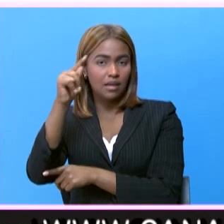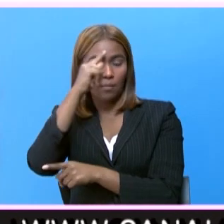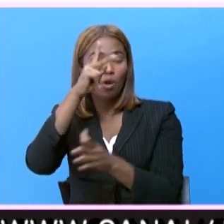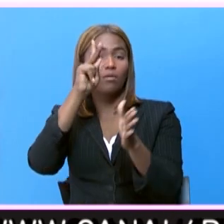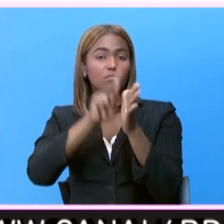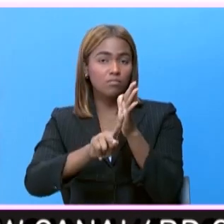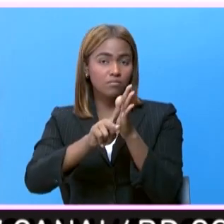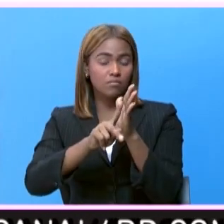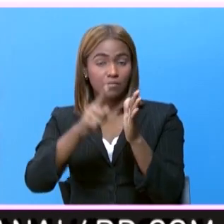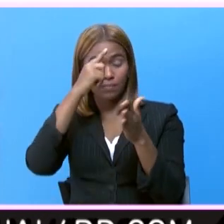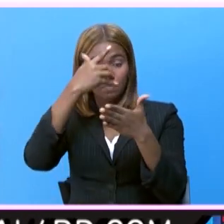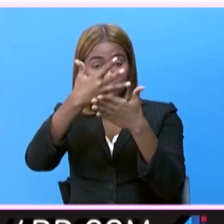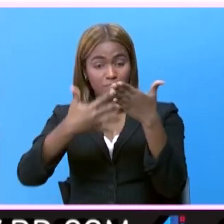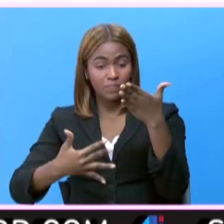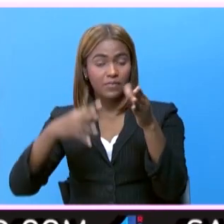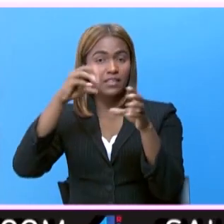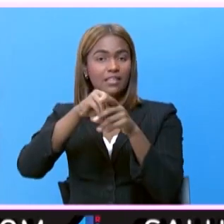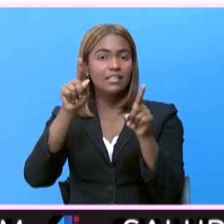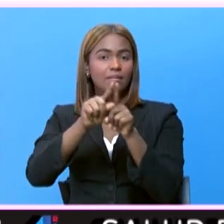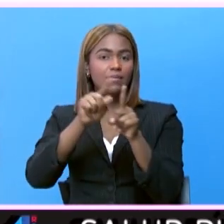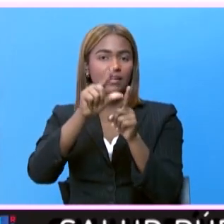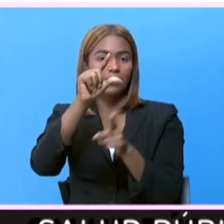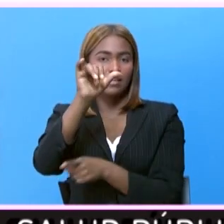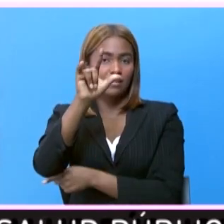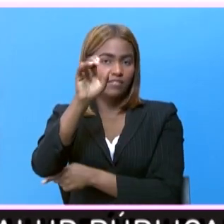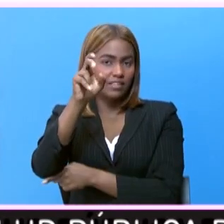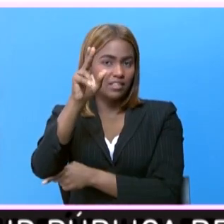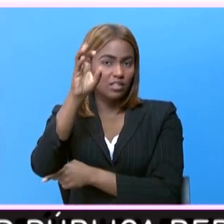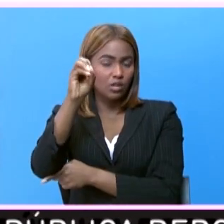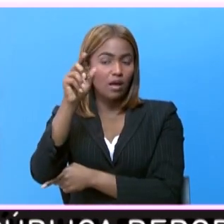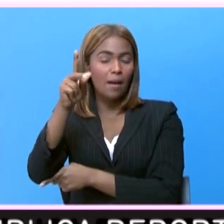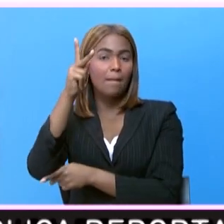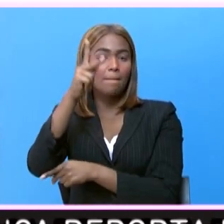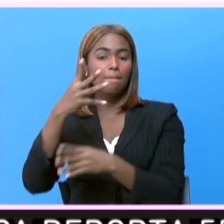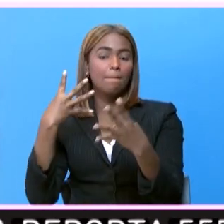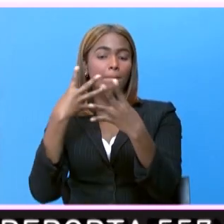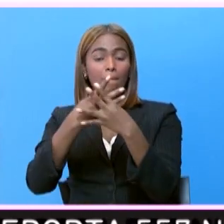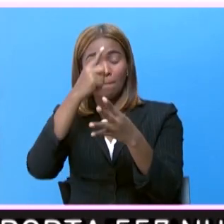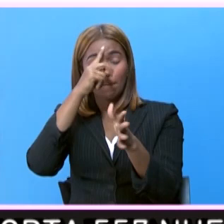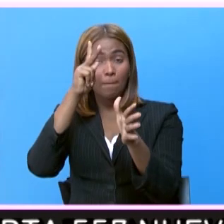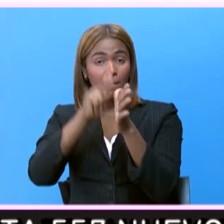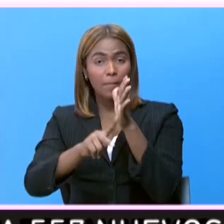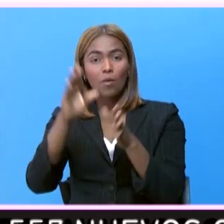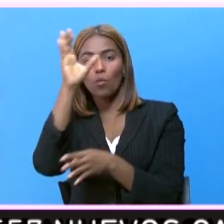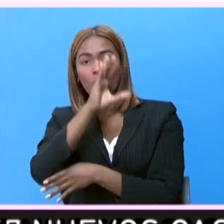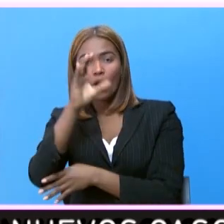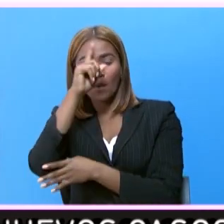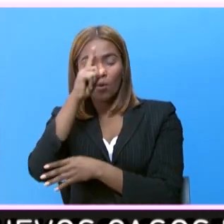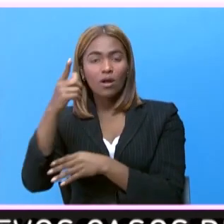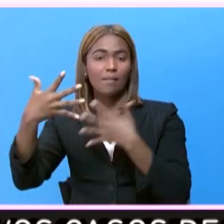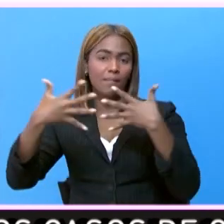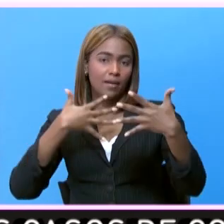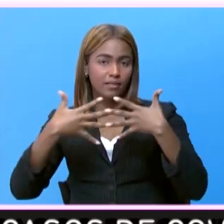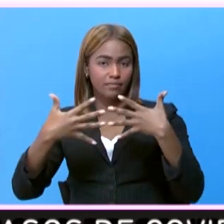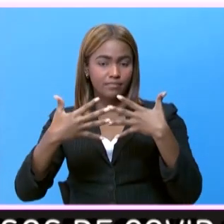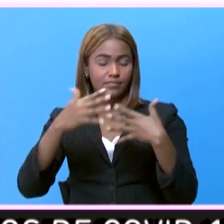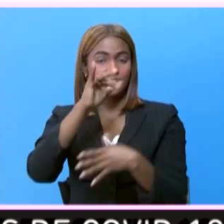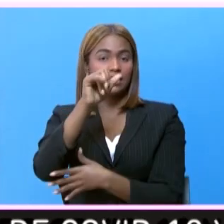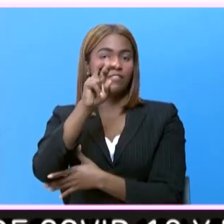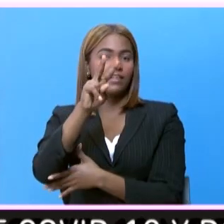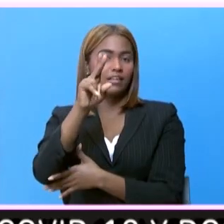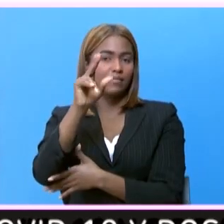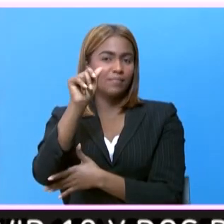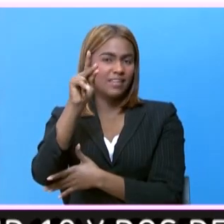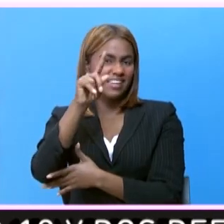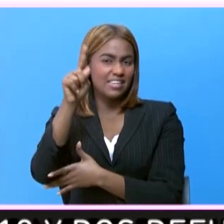asesinato. En la lista también figura Gilberto Ventura Ceballos, quien fue condenado por asesinato y es buscado por Panamá. Javier Pérez